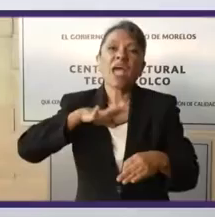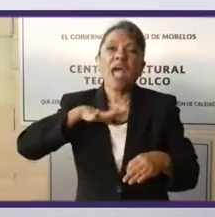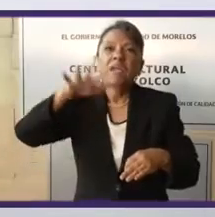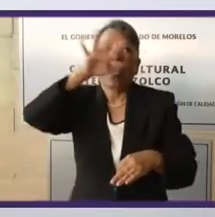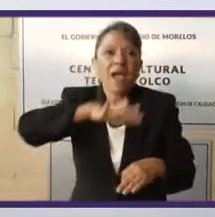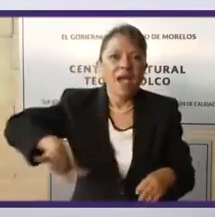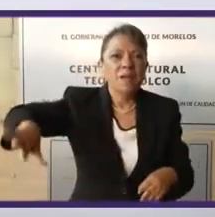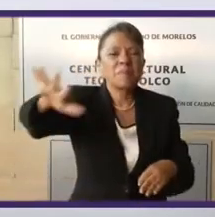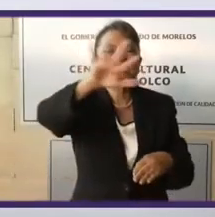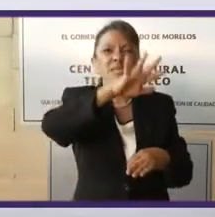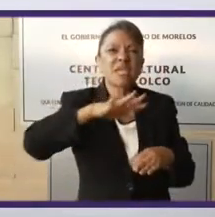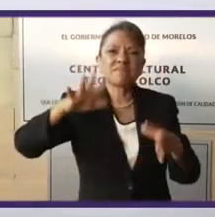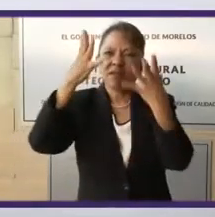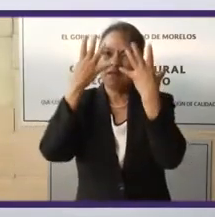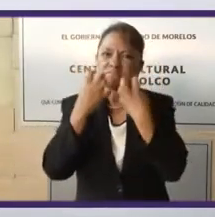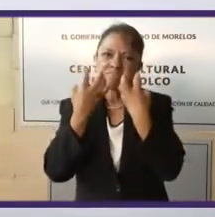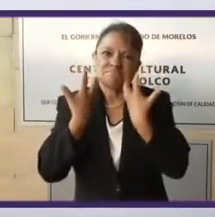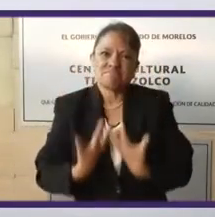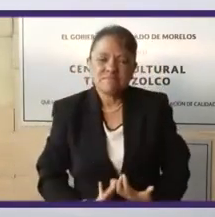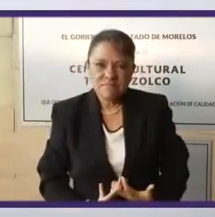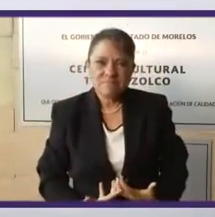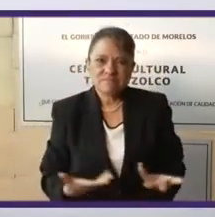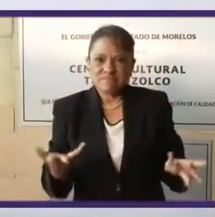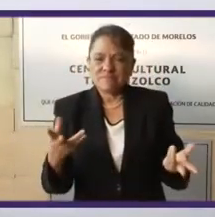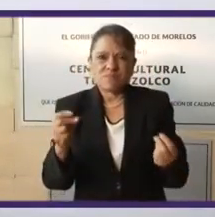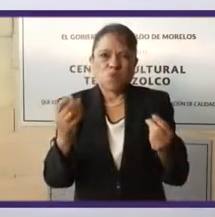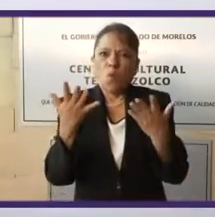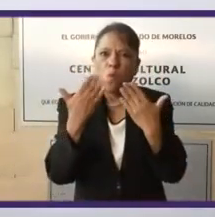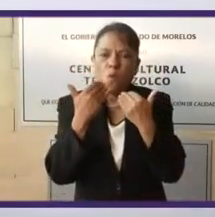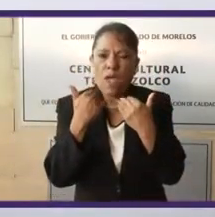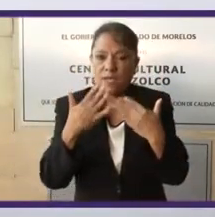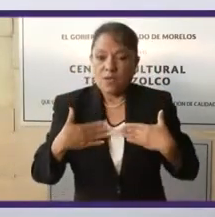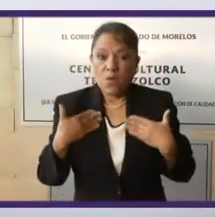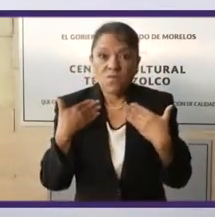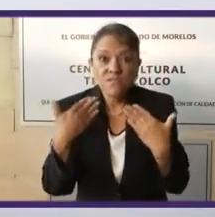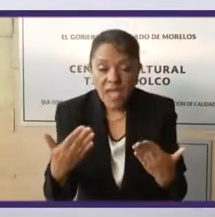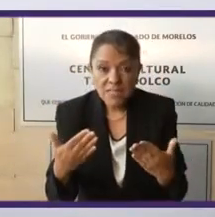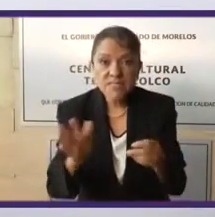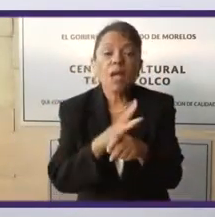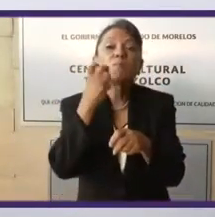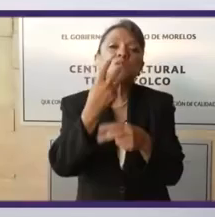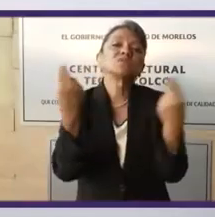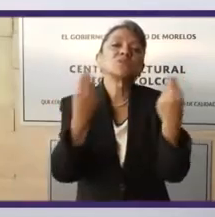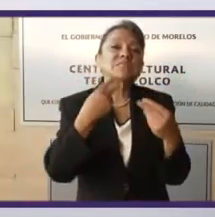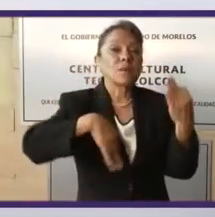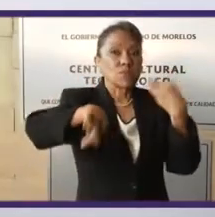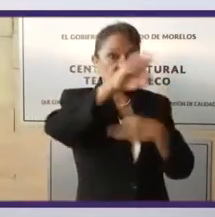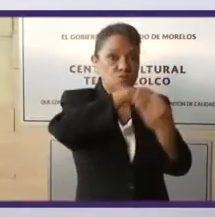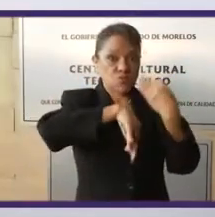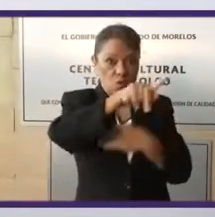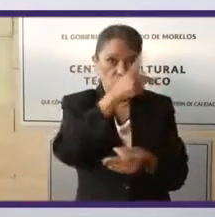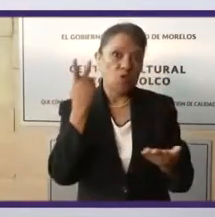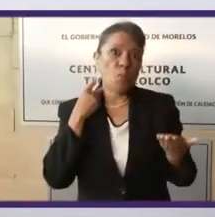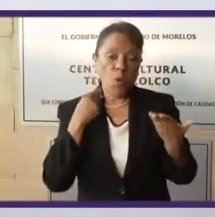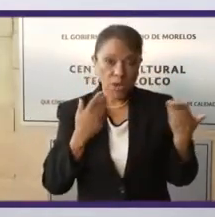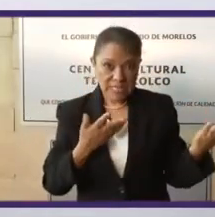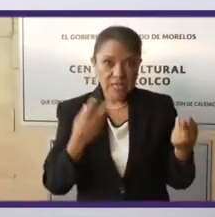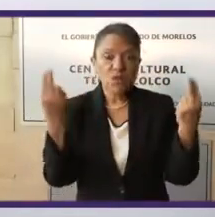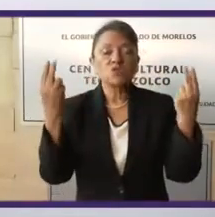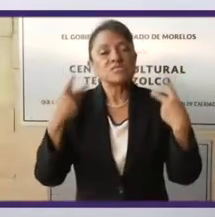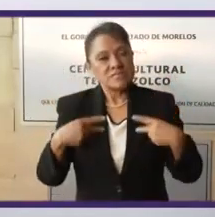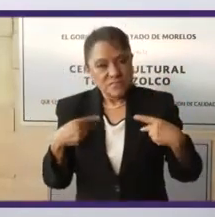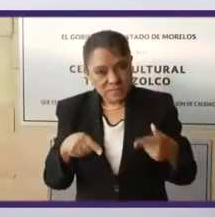porque no confían ni en el vecino siquiera. Es un problema generalizado de un ambiente de